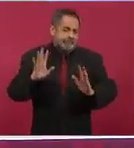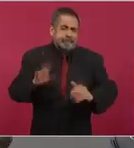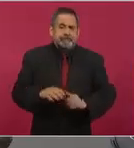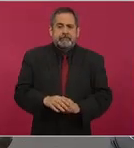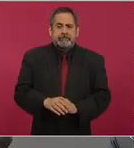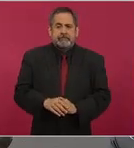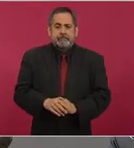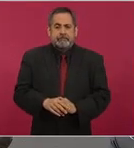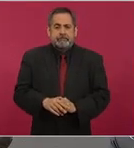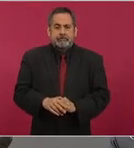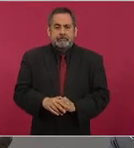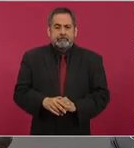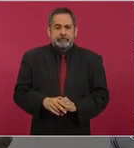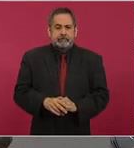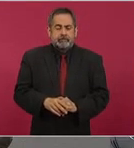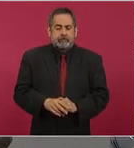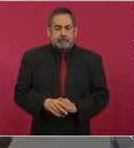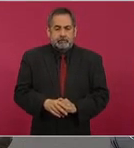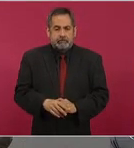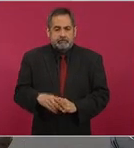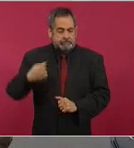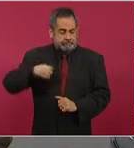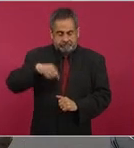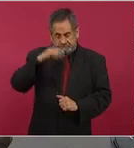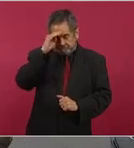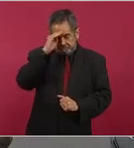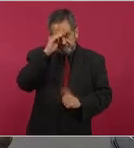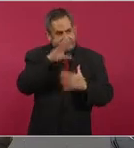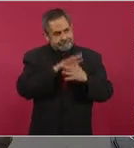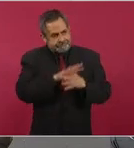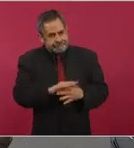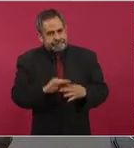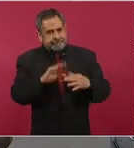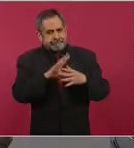Y estamos convenciendo a la empresa,